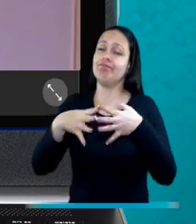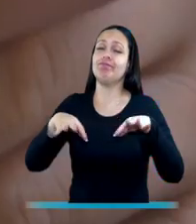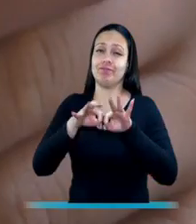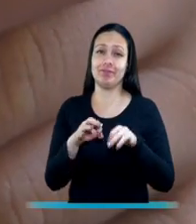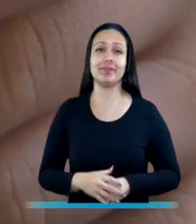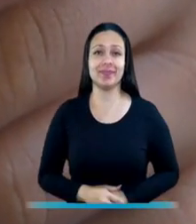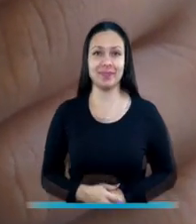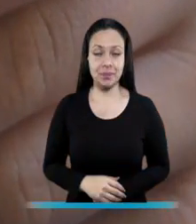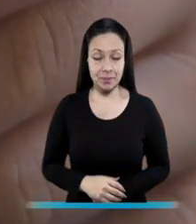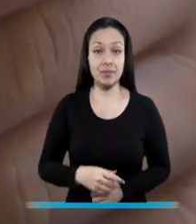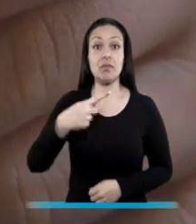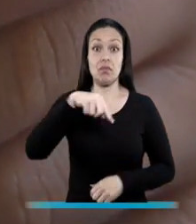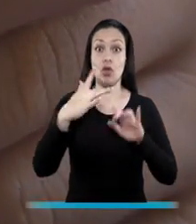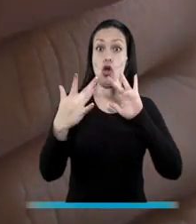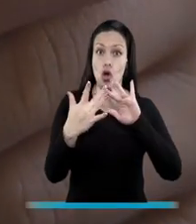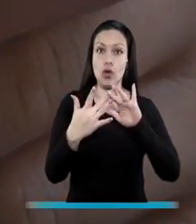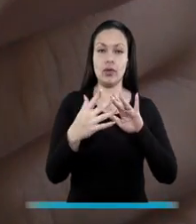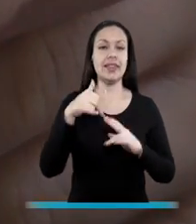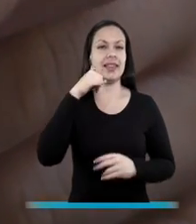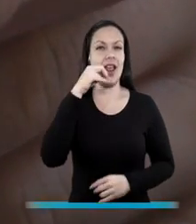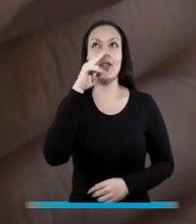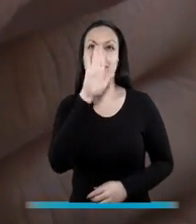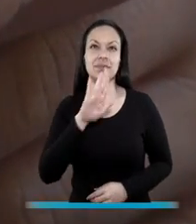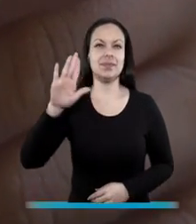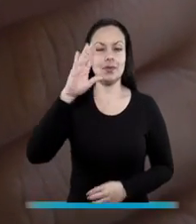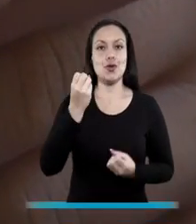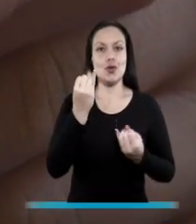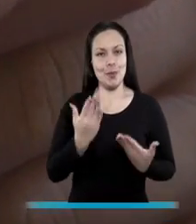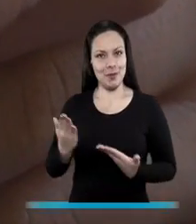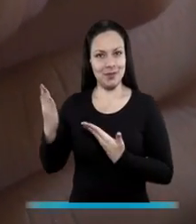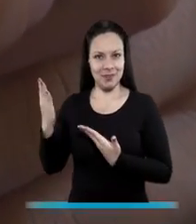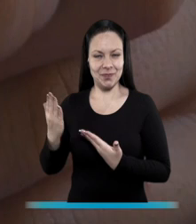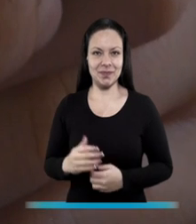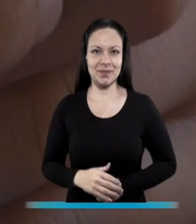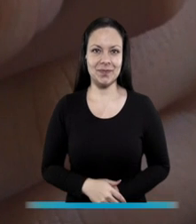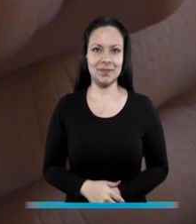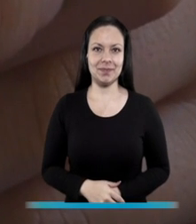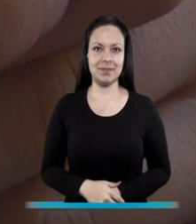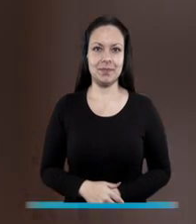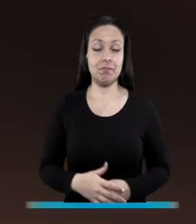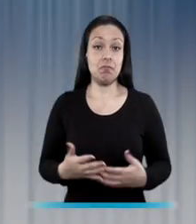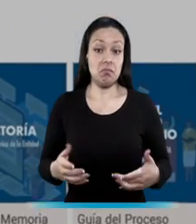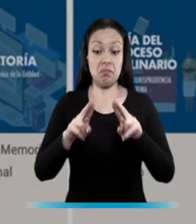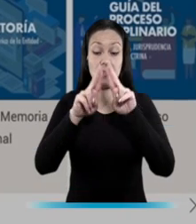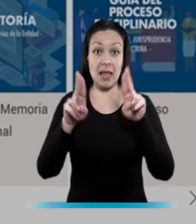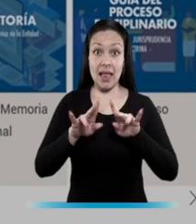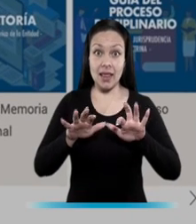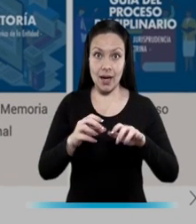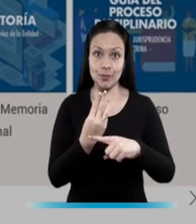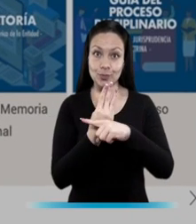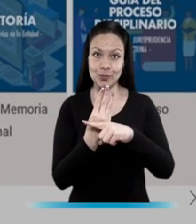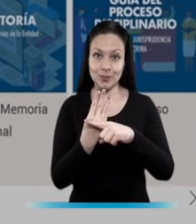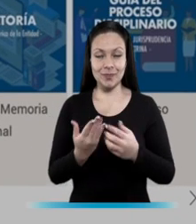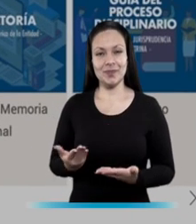Final. Contáctenos a nuestra Línea Telefónica Nacional 018-940-808 o en nuestra